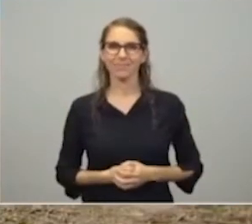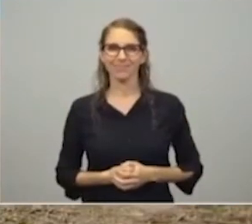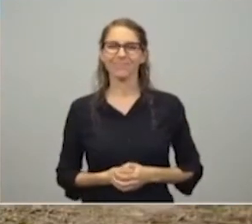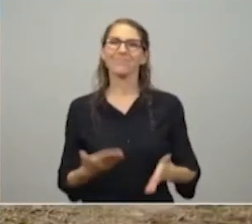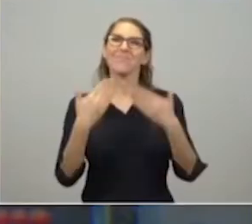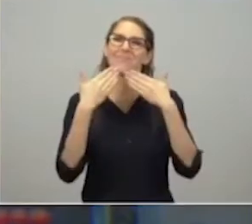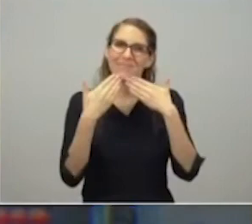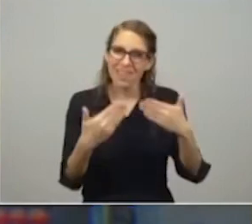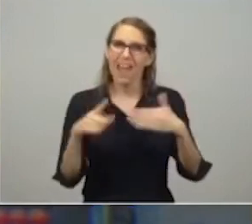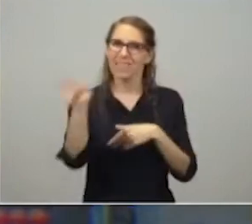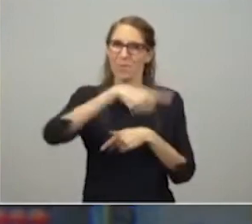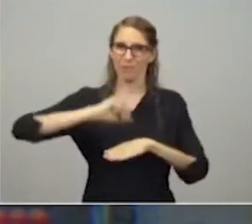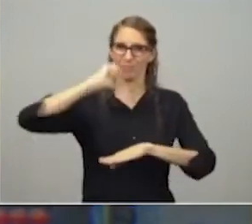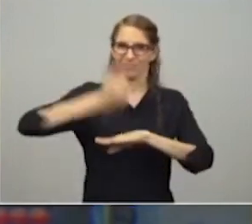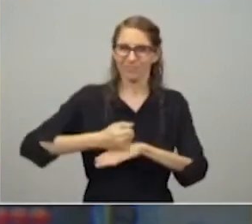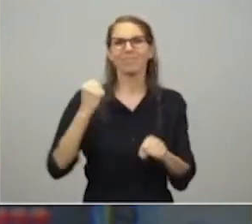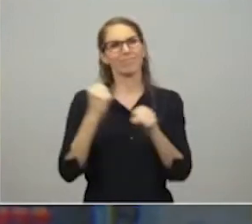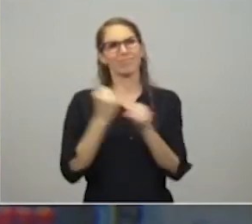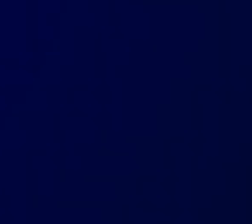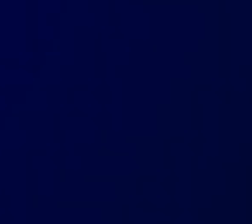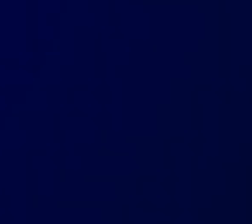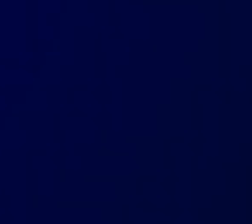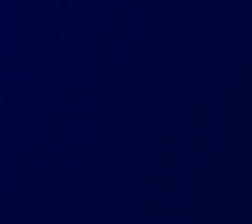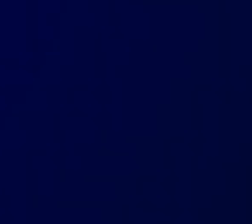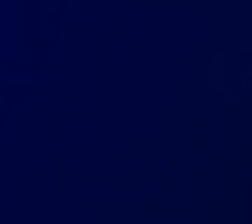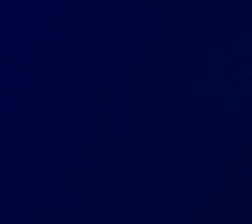Gracias por acompañarnos y a seguir trabajando. Muchas gracias.